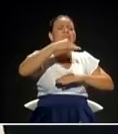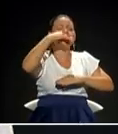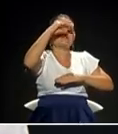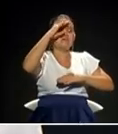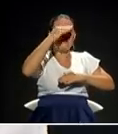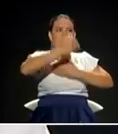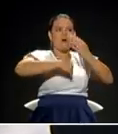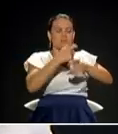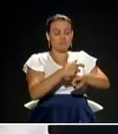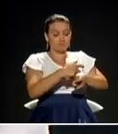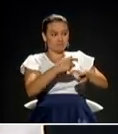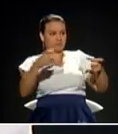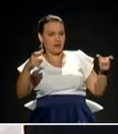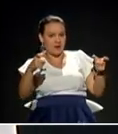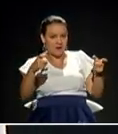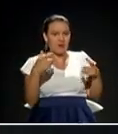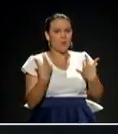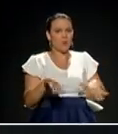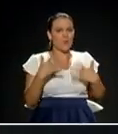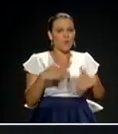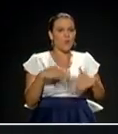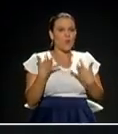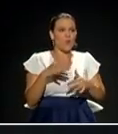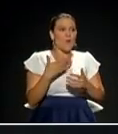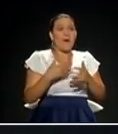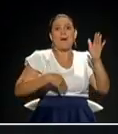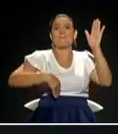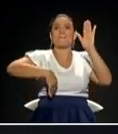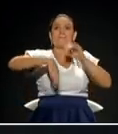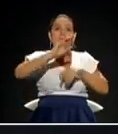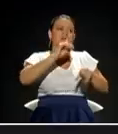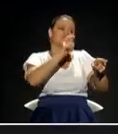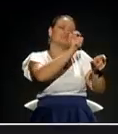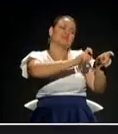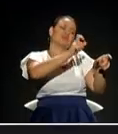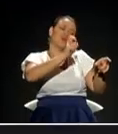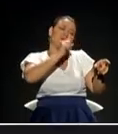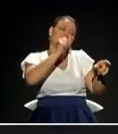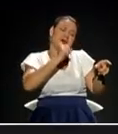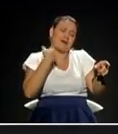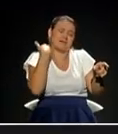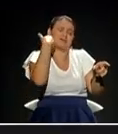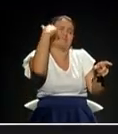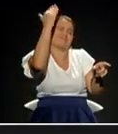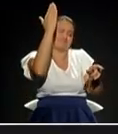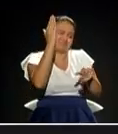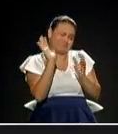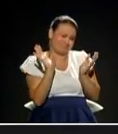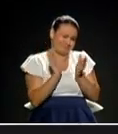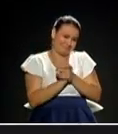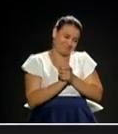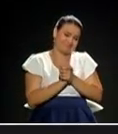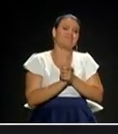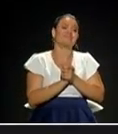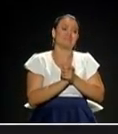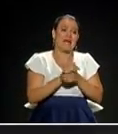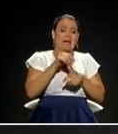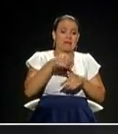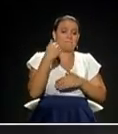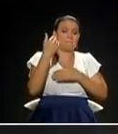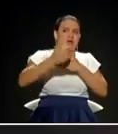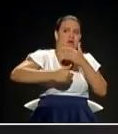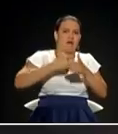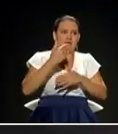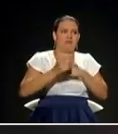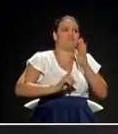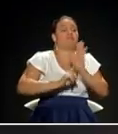población, pero especialmente ha venido creciendo en la población de adultos mayores, porque la longevidad de la ciudad aumentando, que eso es